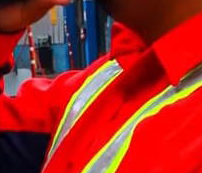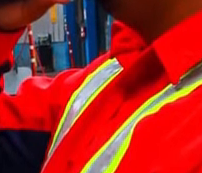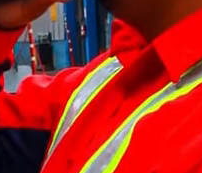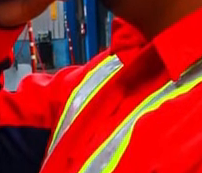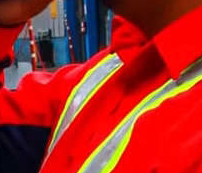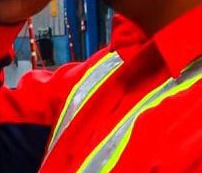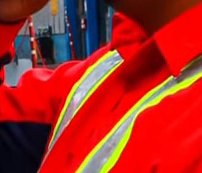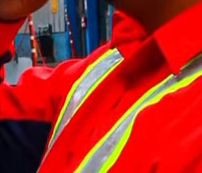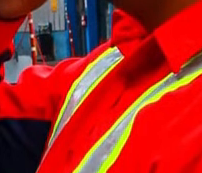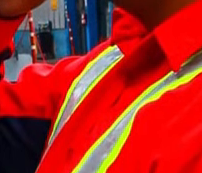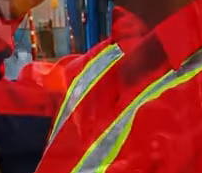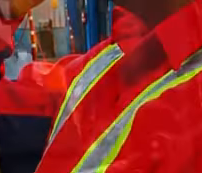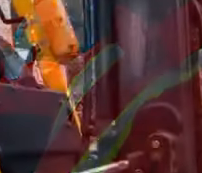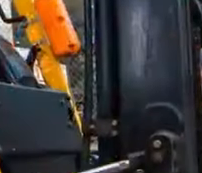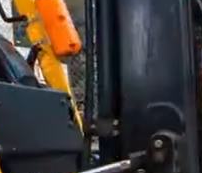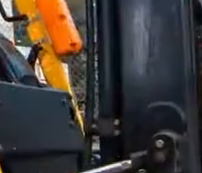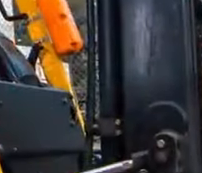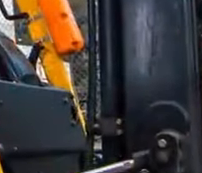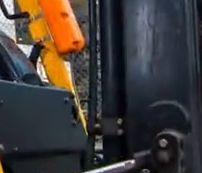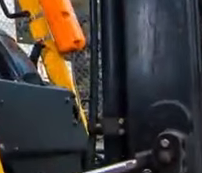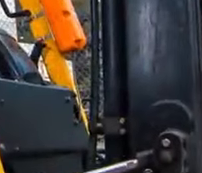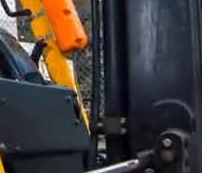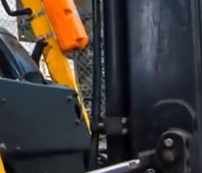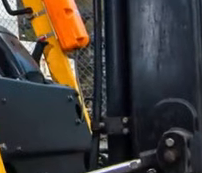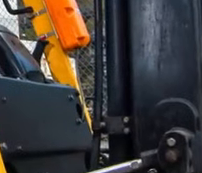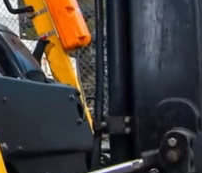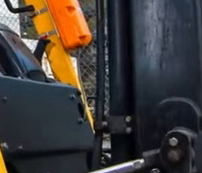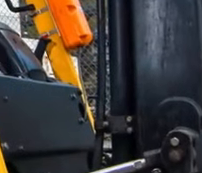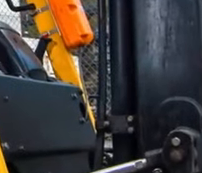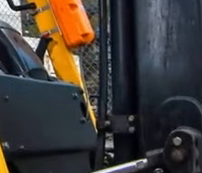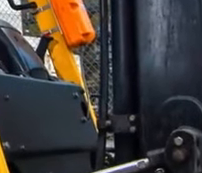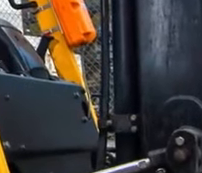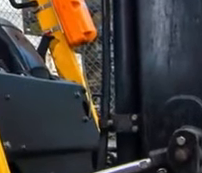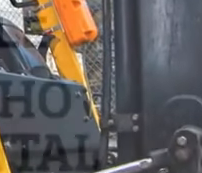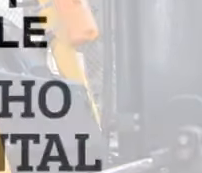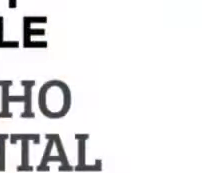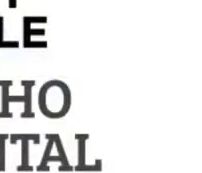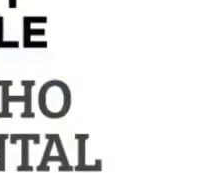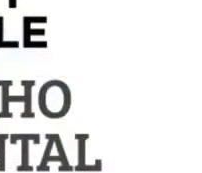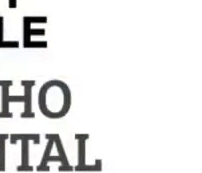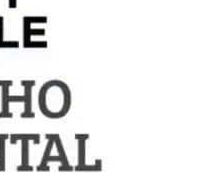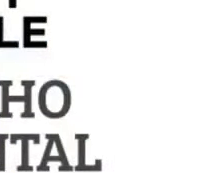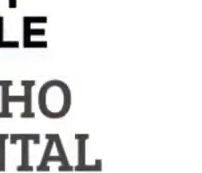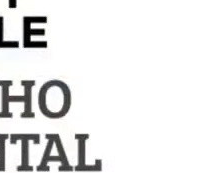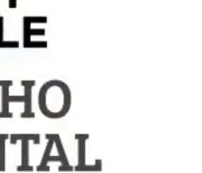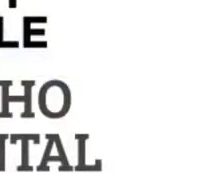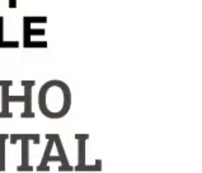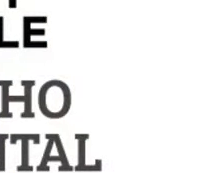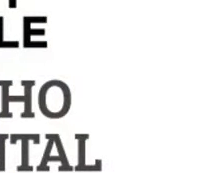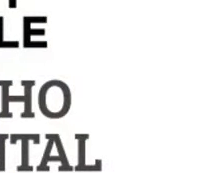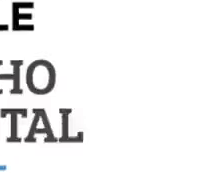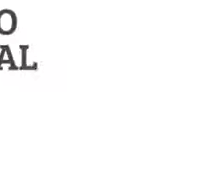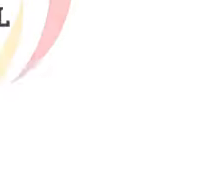compuesto por muchas profesiones que brindan apoyo conocimiento y orientación sobre el desarrollo y mantenimiento de un entorno laboral seguro